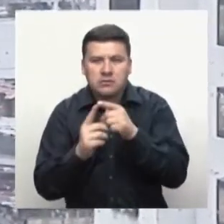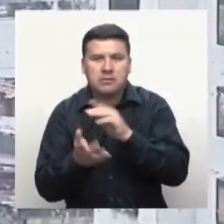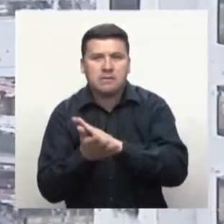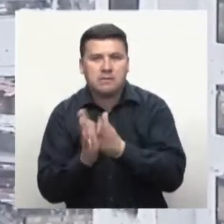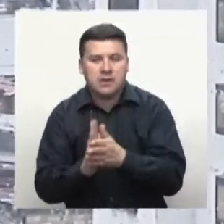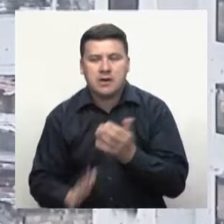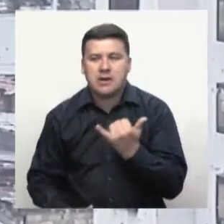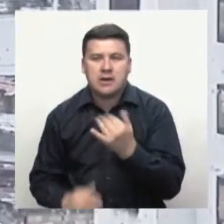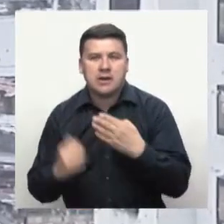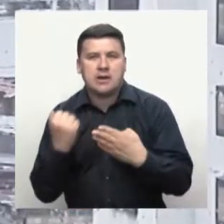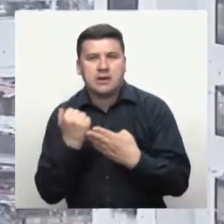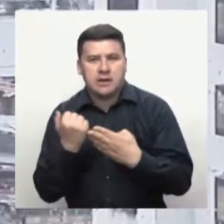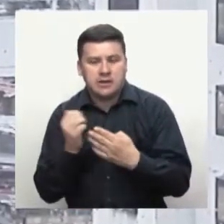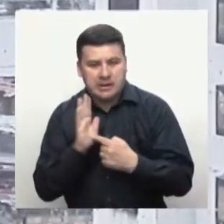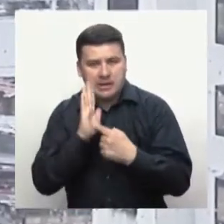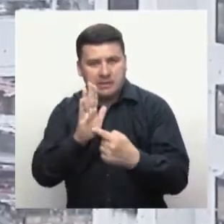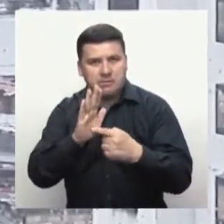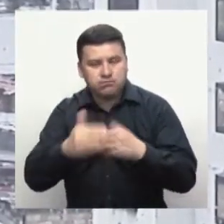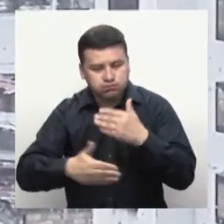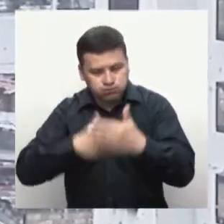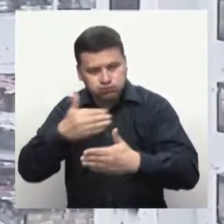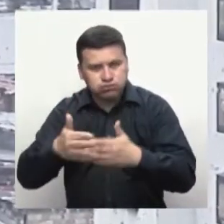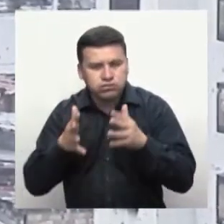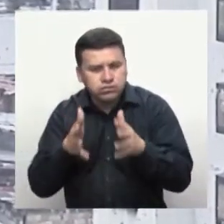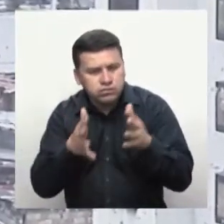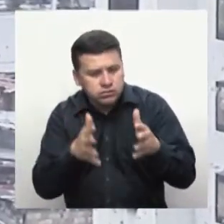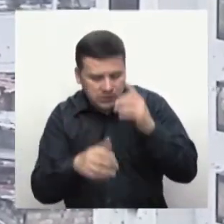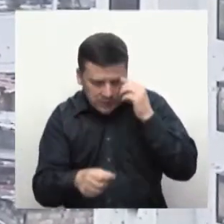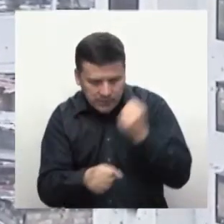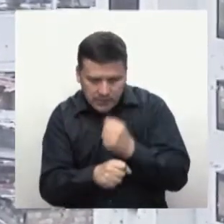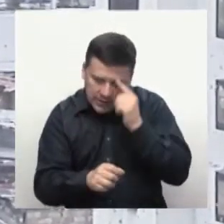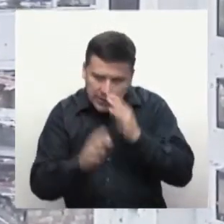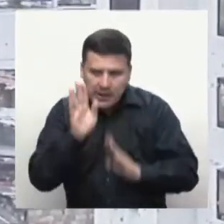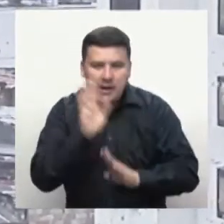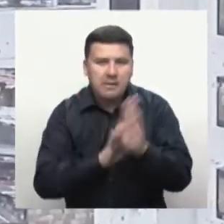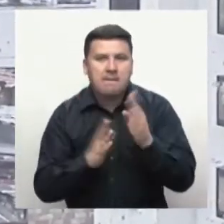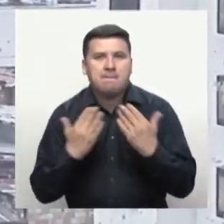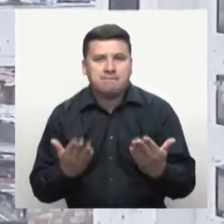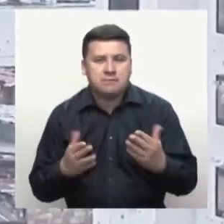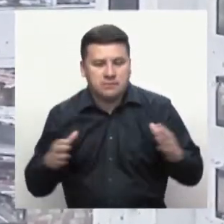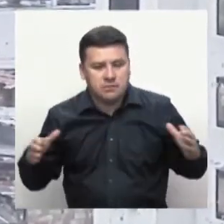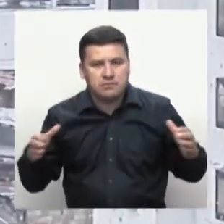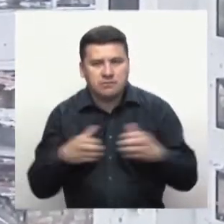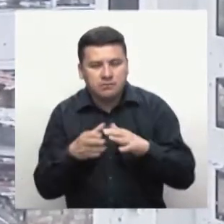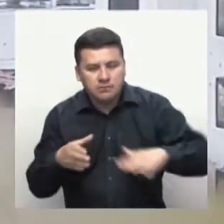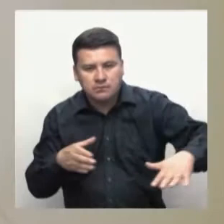materia de formación, empleo y emprendimiento en las zonas veredales transitorias de normalización.